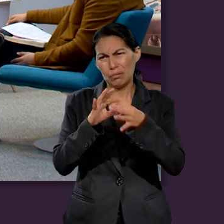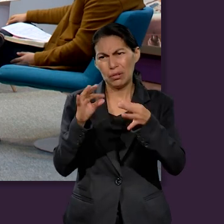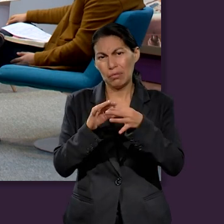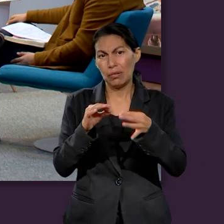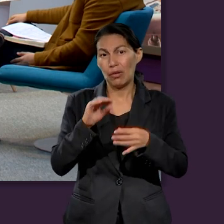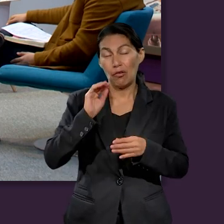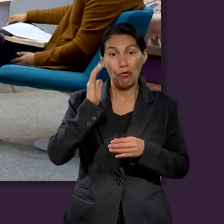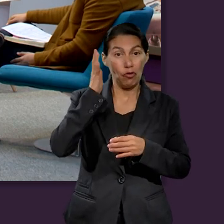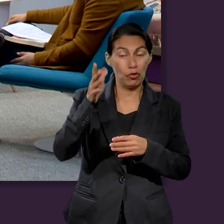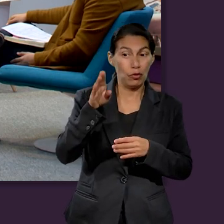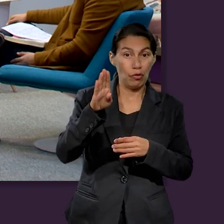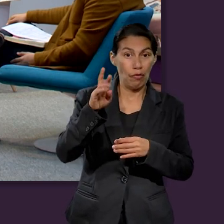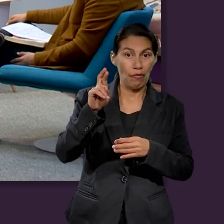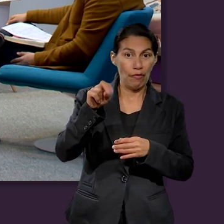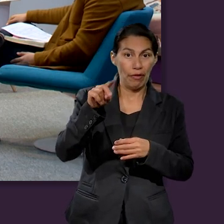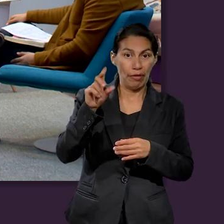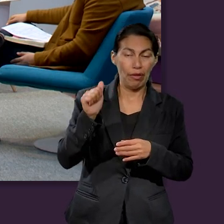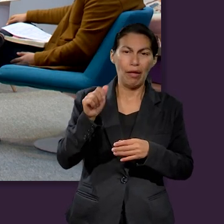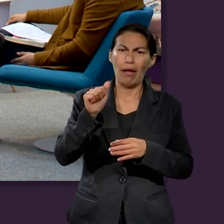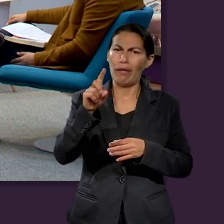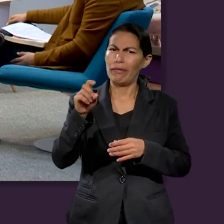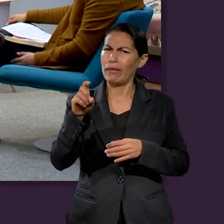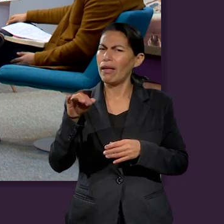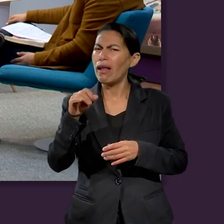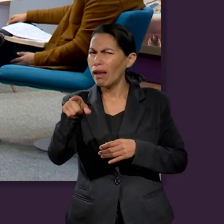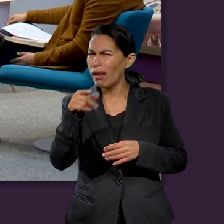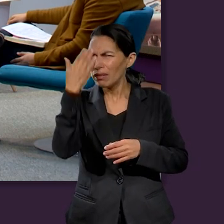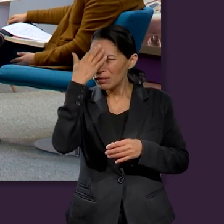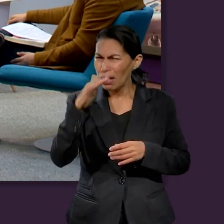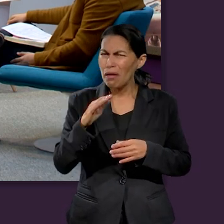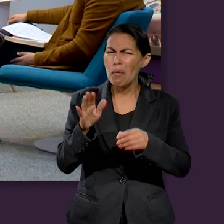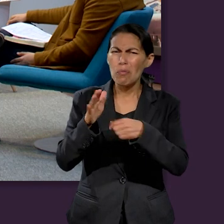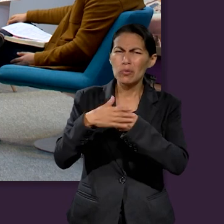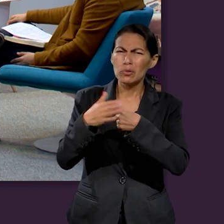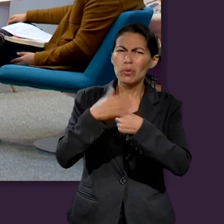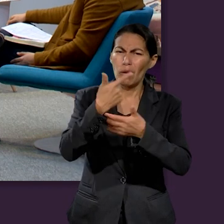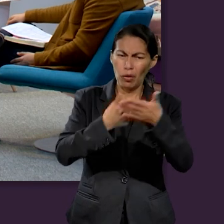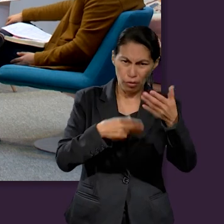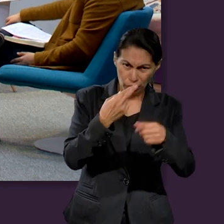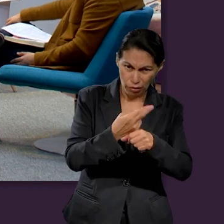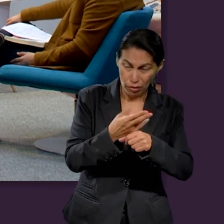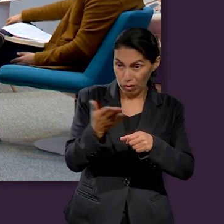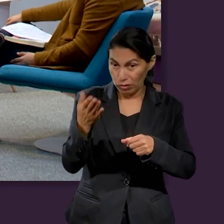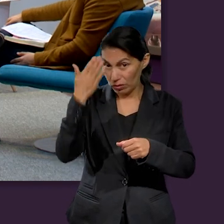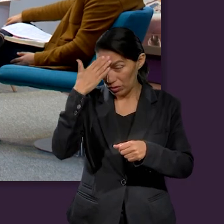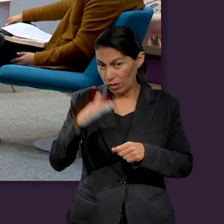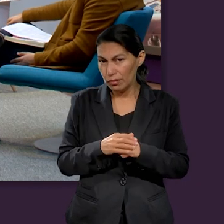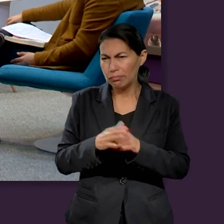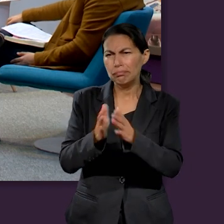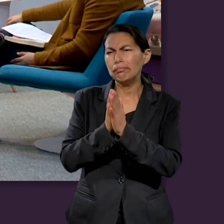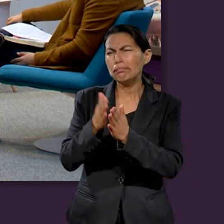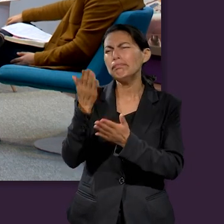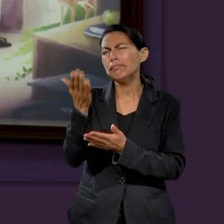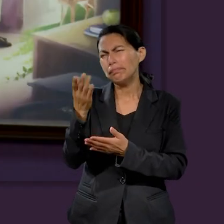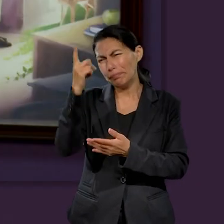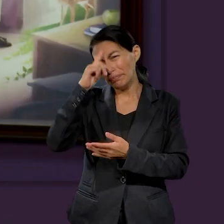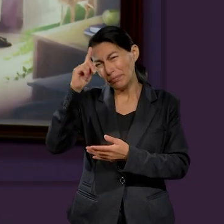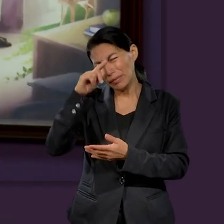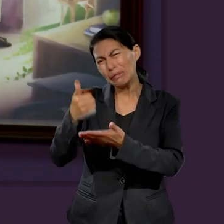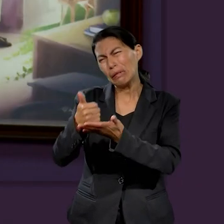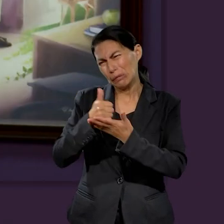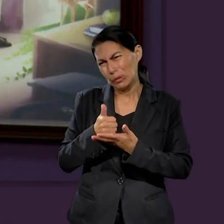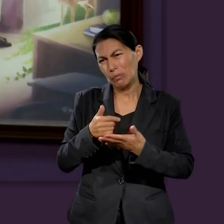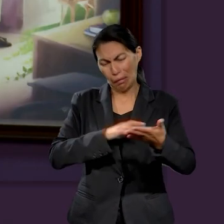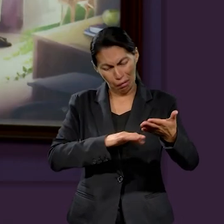expertos como lo será Brenda, como lo será Diel que también va a ser contador y pedirles a ellos que nos ayuden, o sea, en términos prácticos,